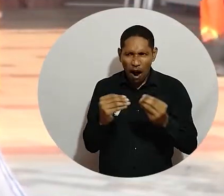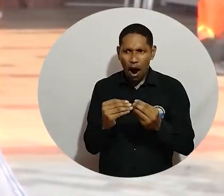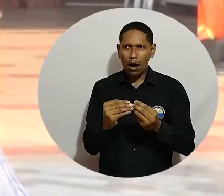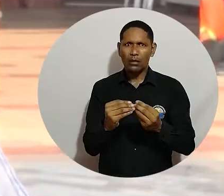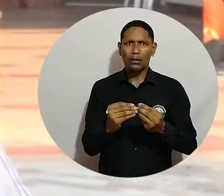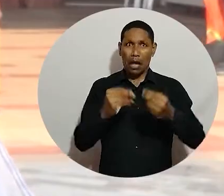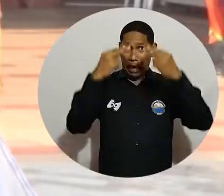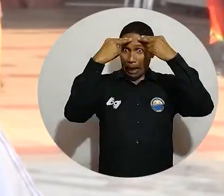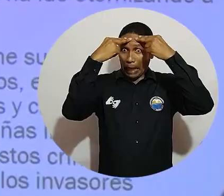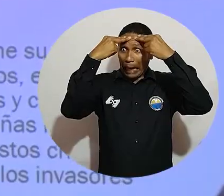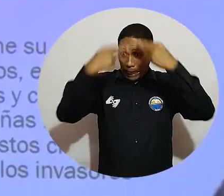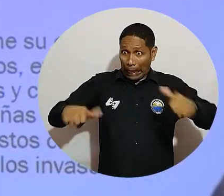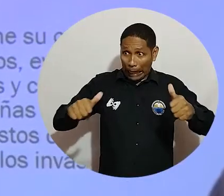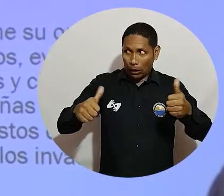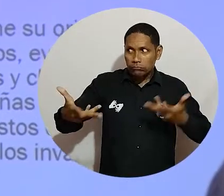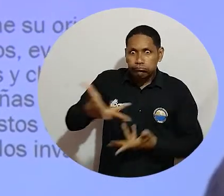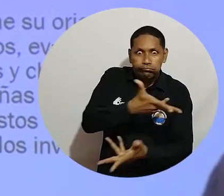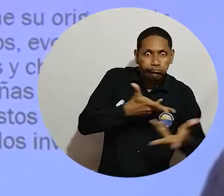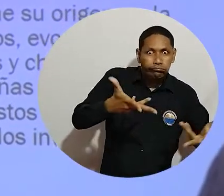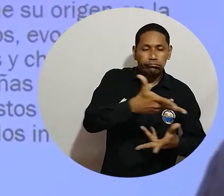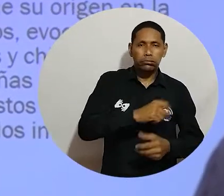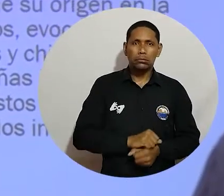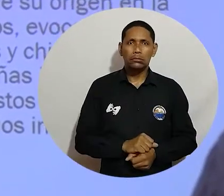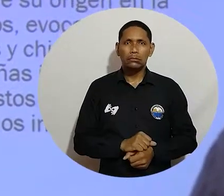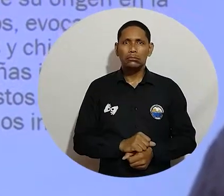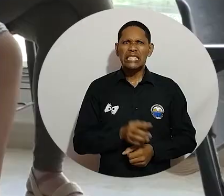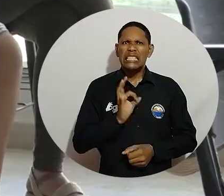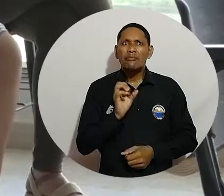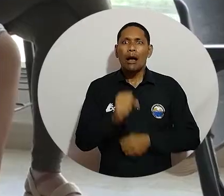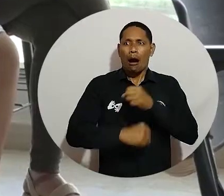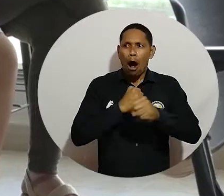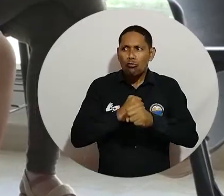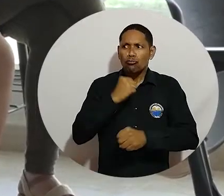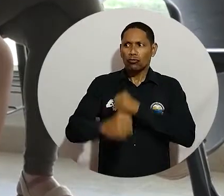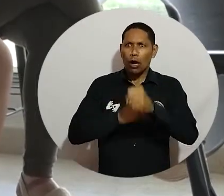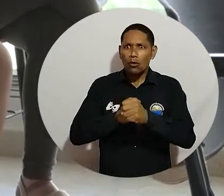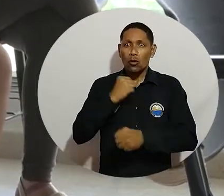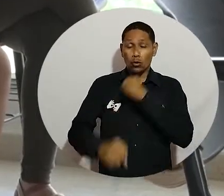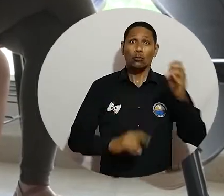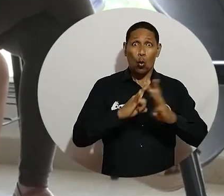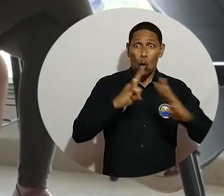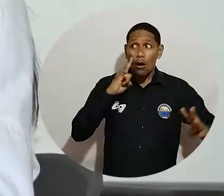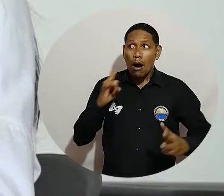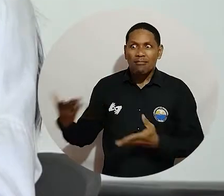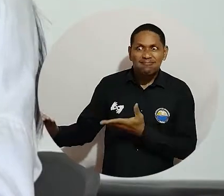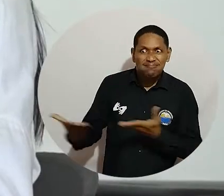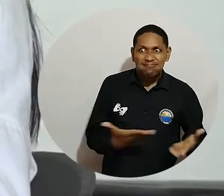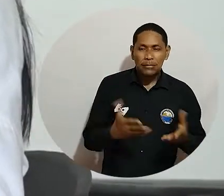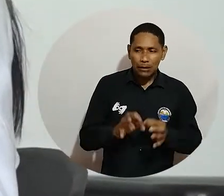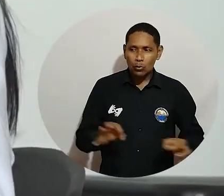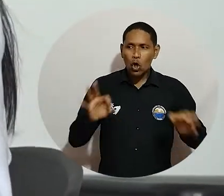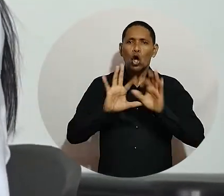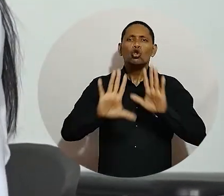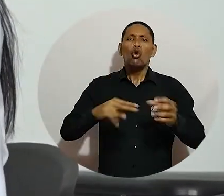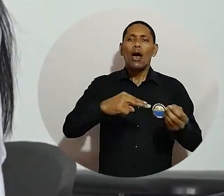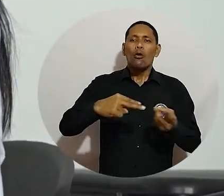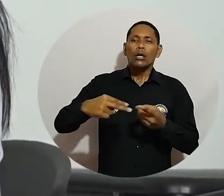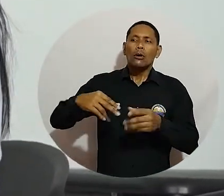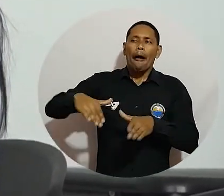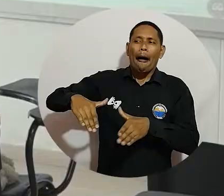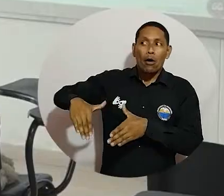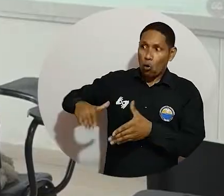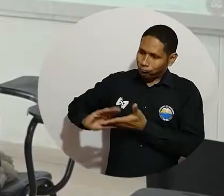involucre el género. Este encuentro se realiza anualmente en las instalaciones de Unimagdalena, bajo la premisa de atender los rezagos